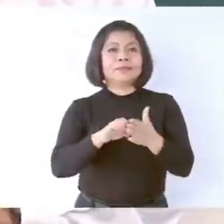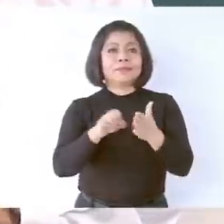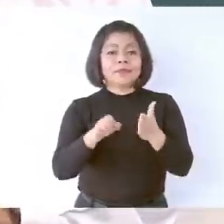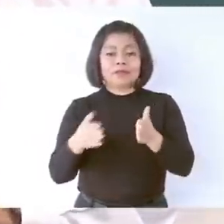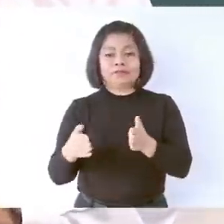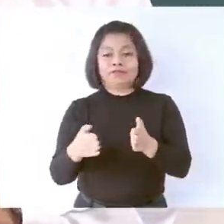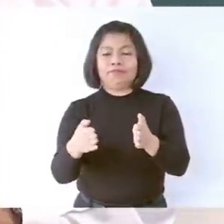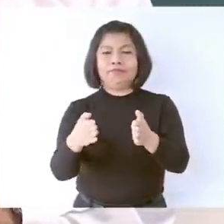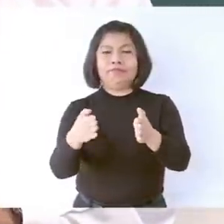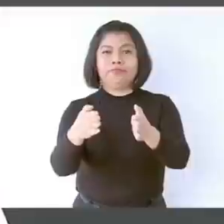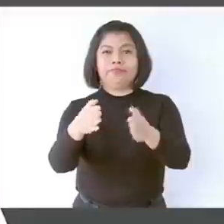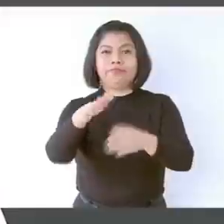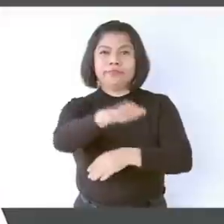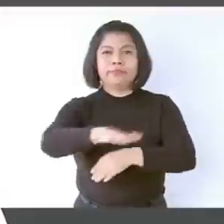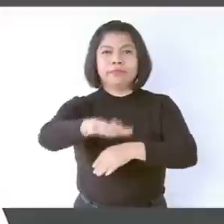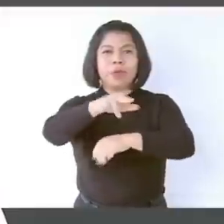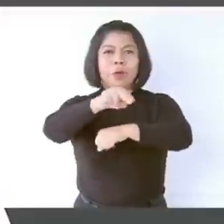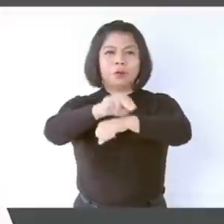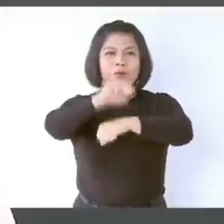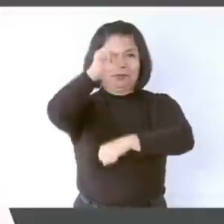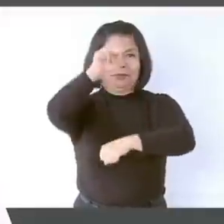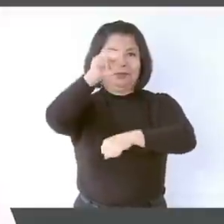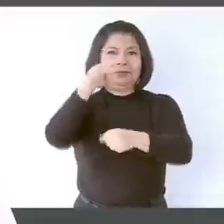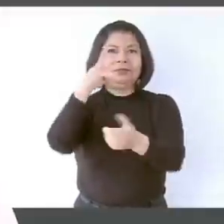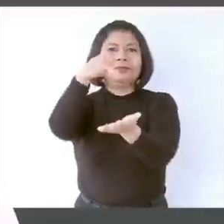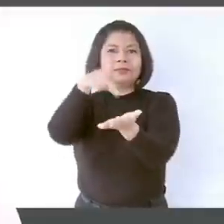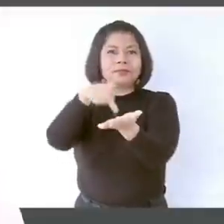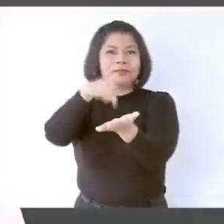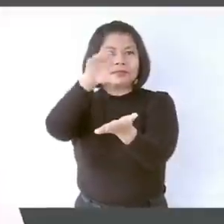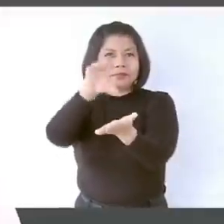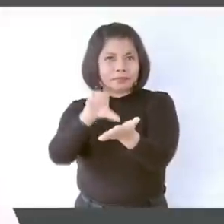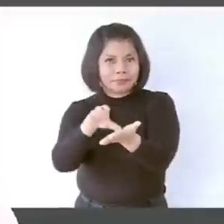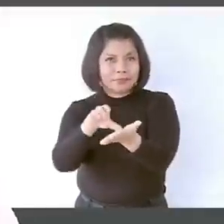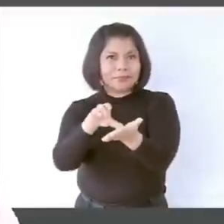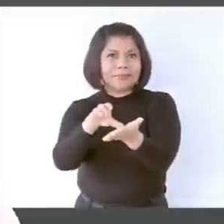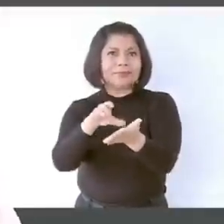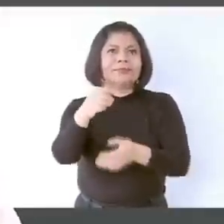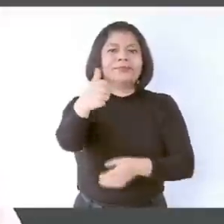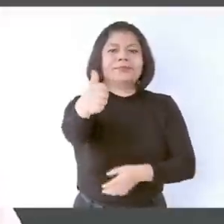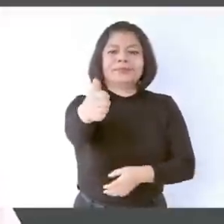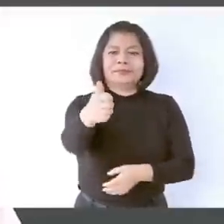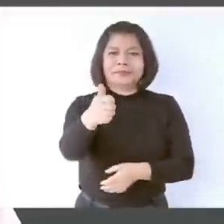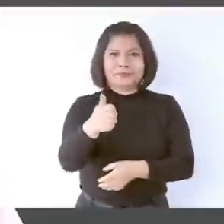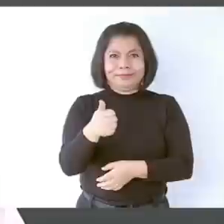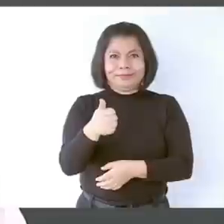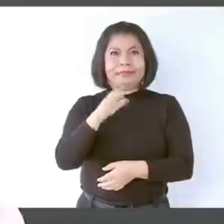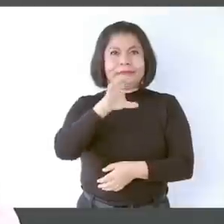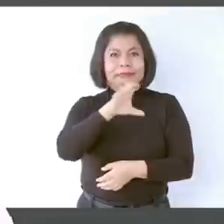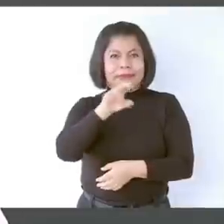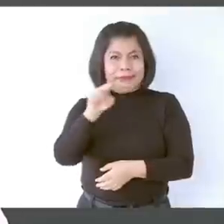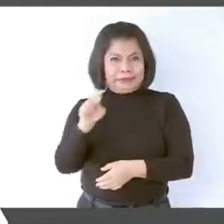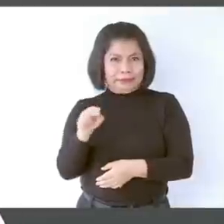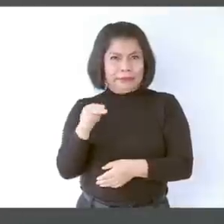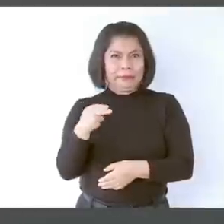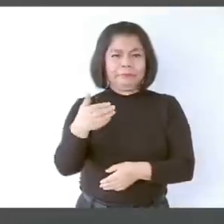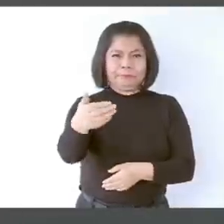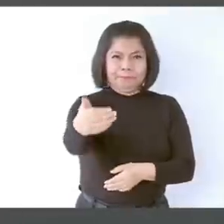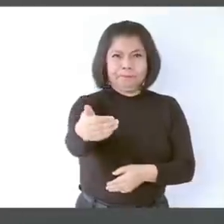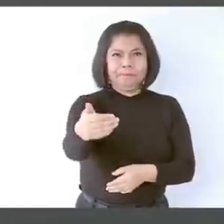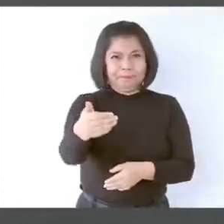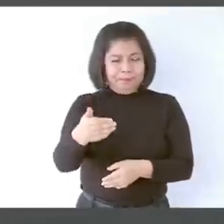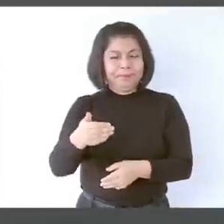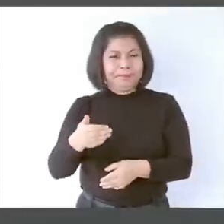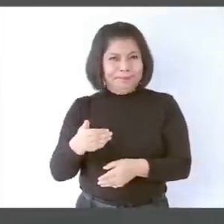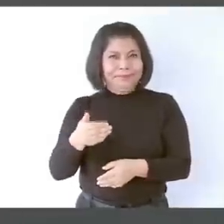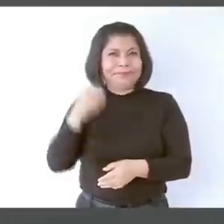de playa a Cancún, aunque el